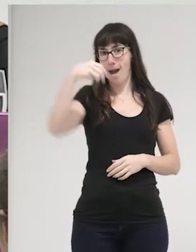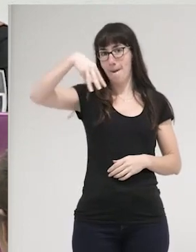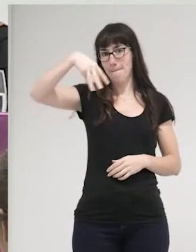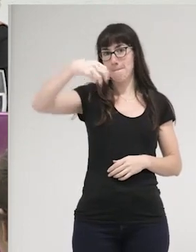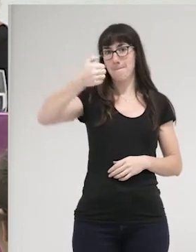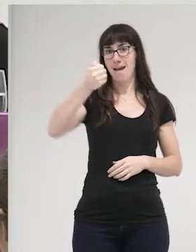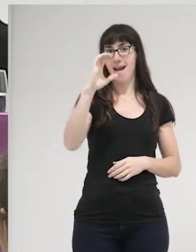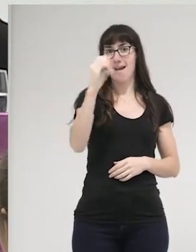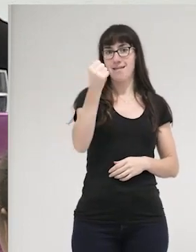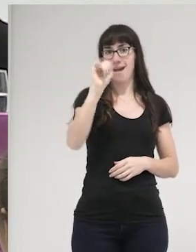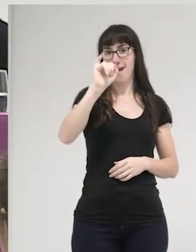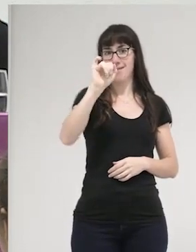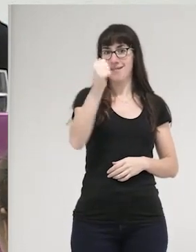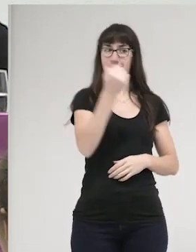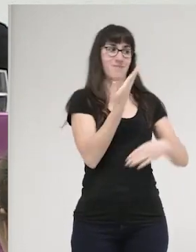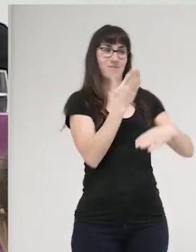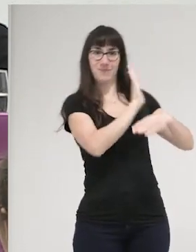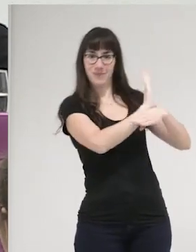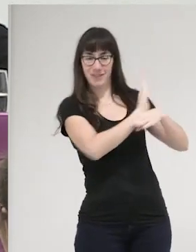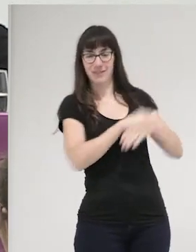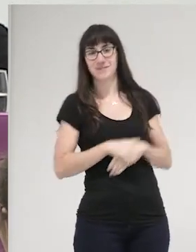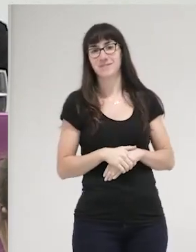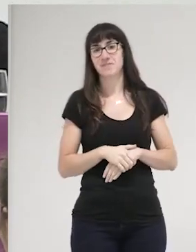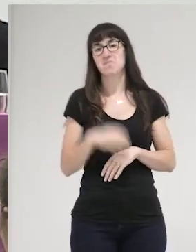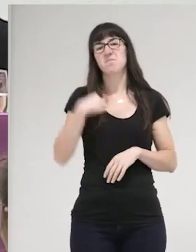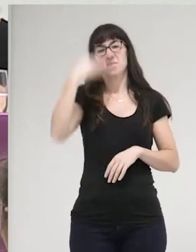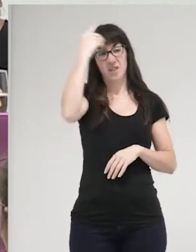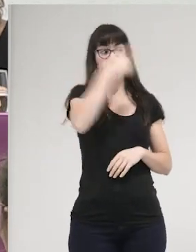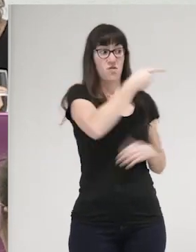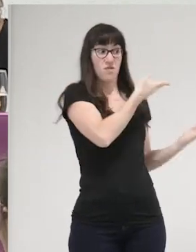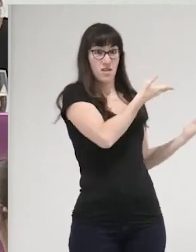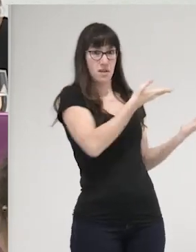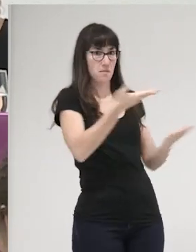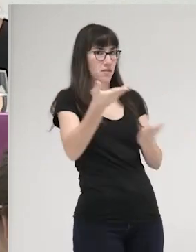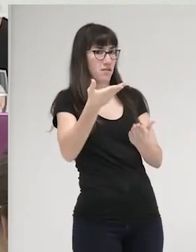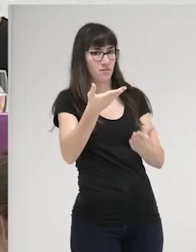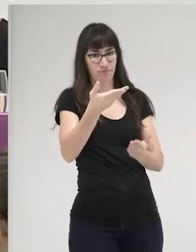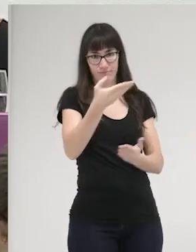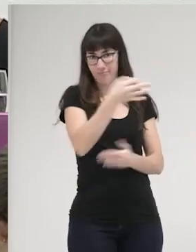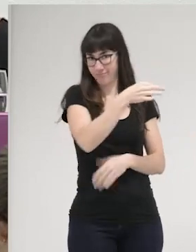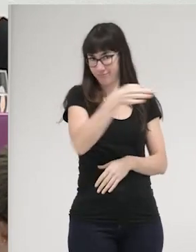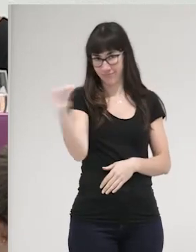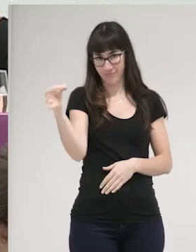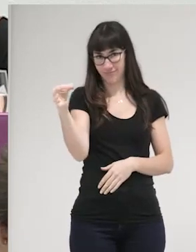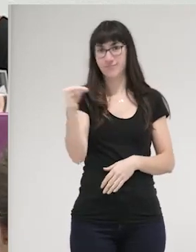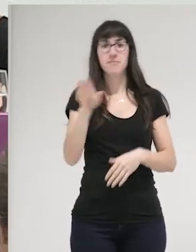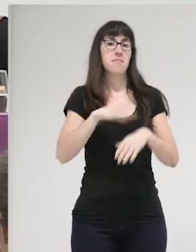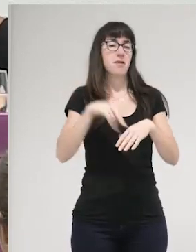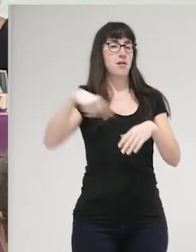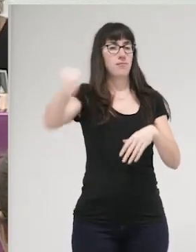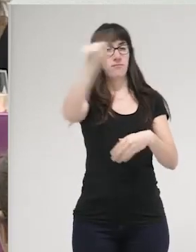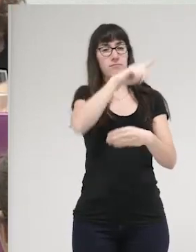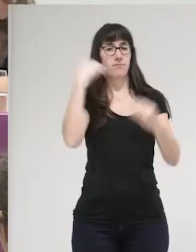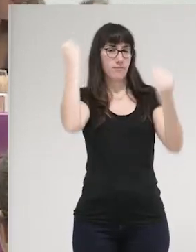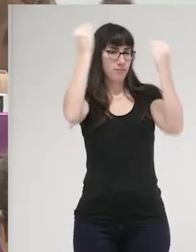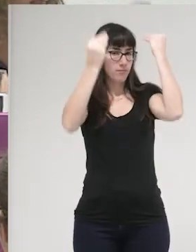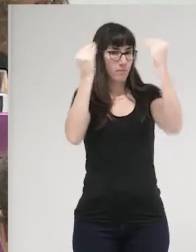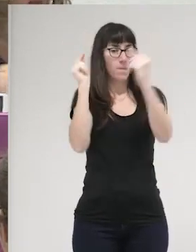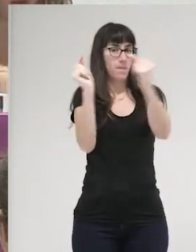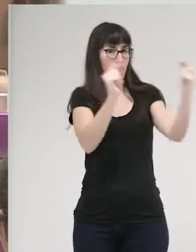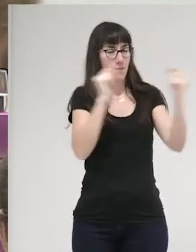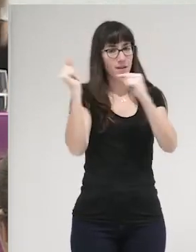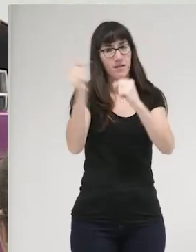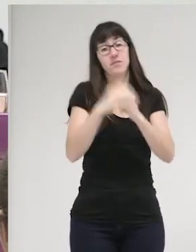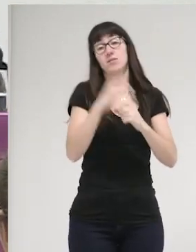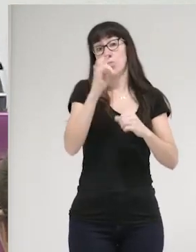Yo creo que ha sido un acierto invitarle y permitirnos compartir un rato de reflexión y debate y ya veréis